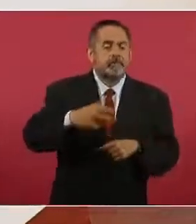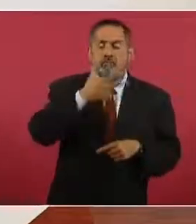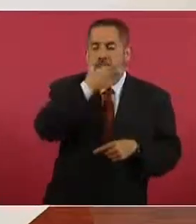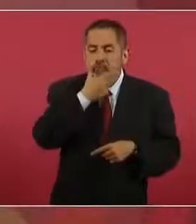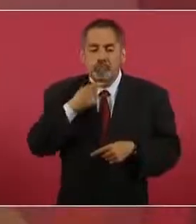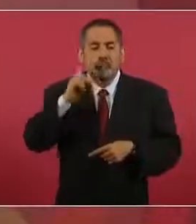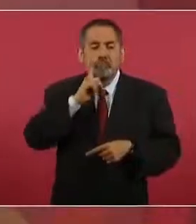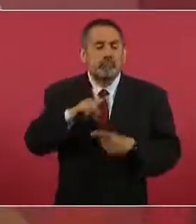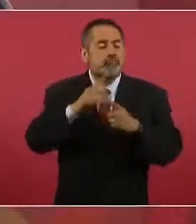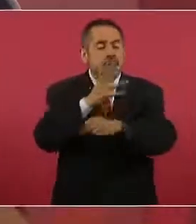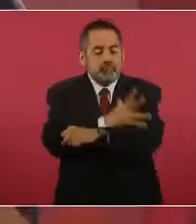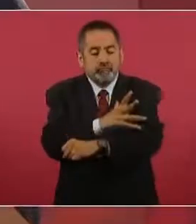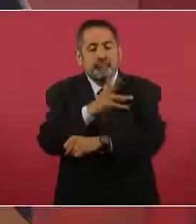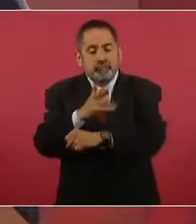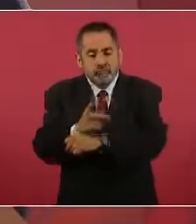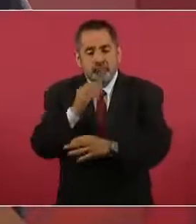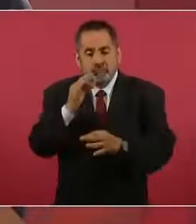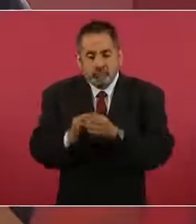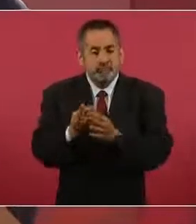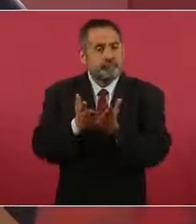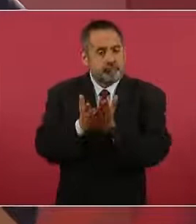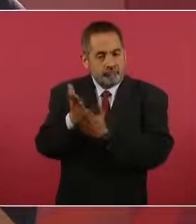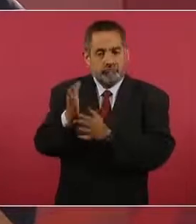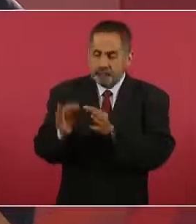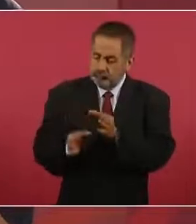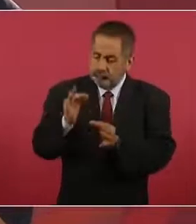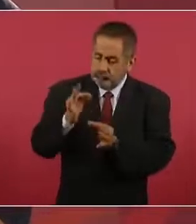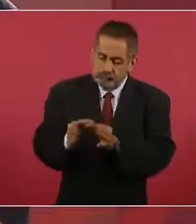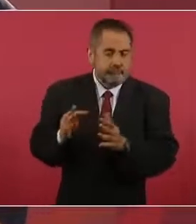hombres honestos, íntegros.